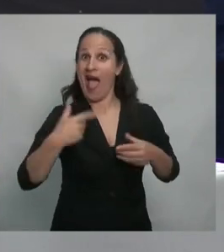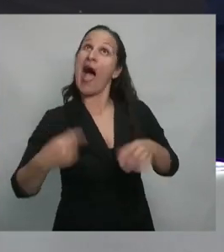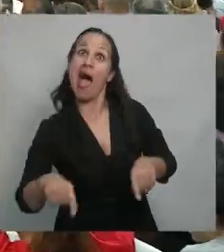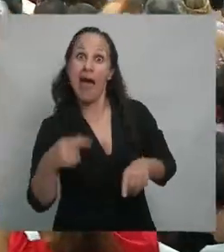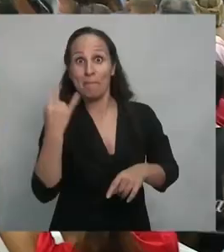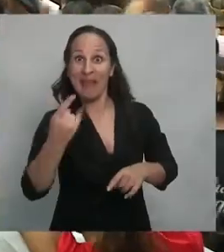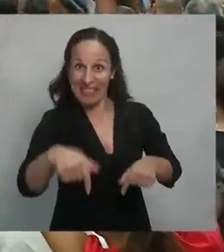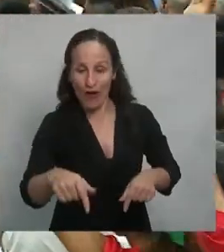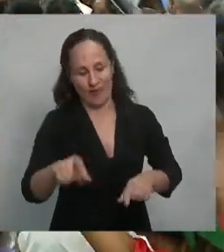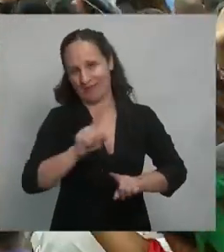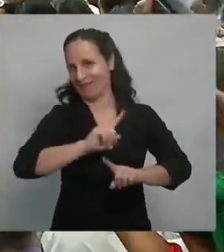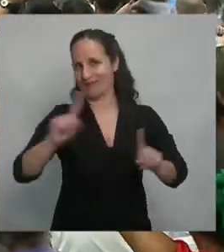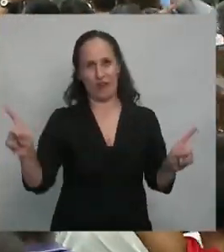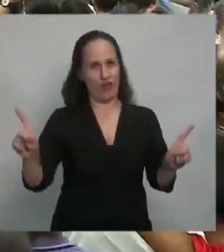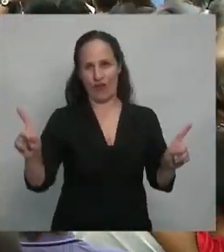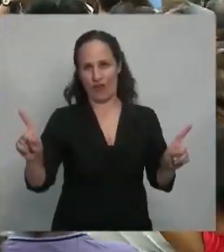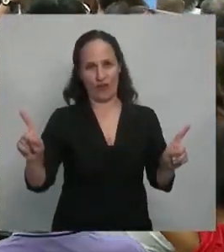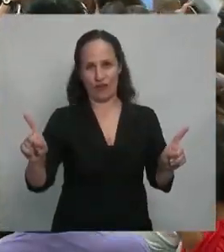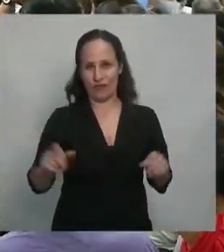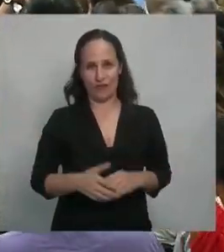ahora. Digo,